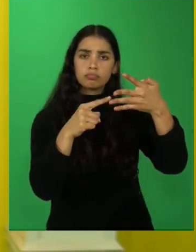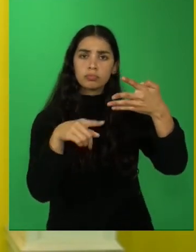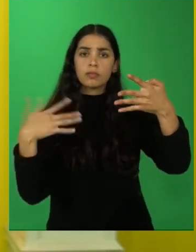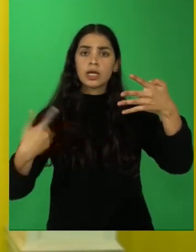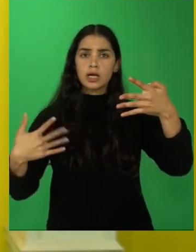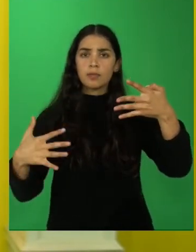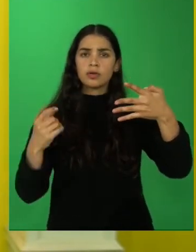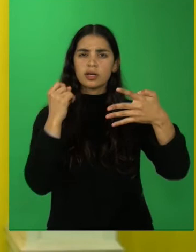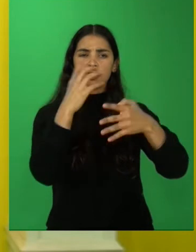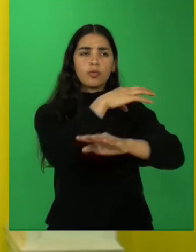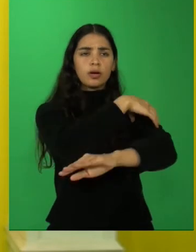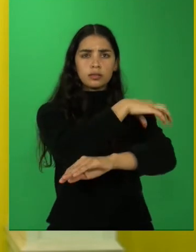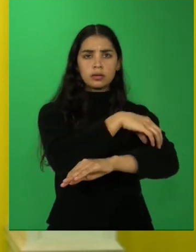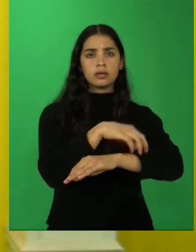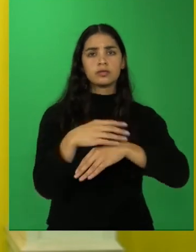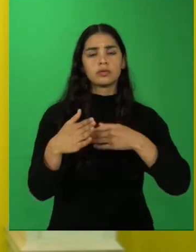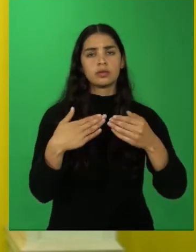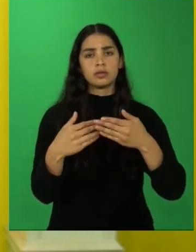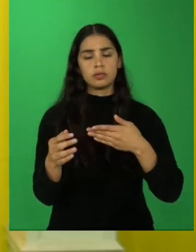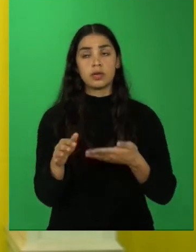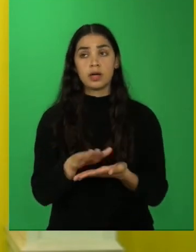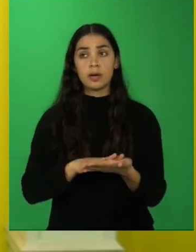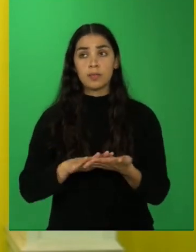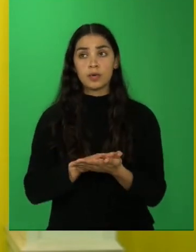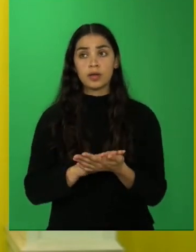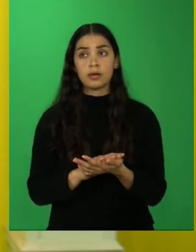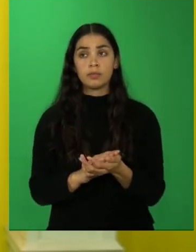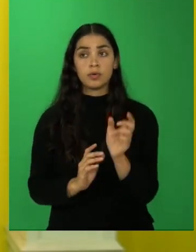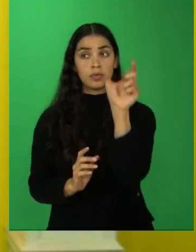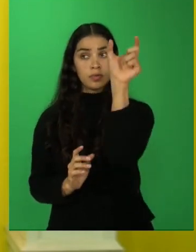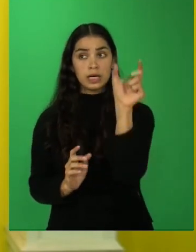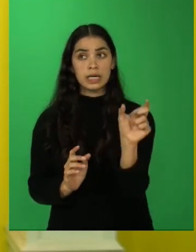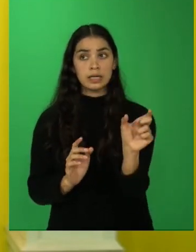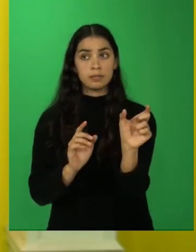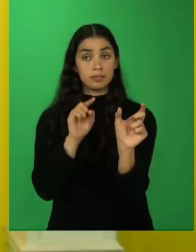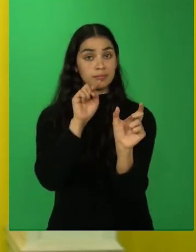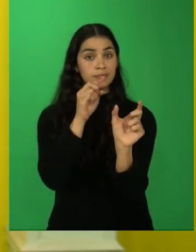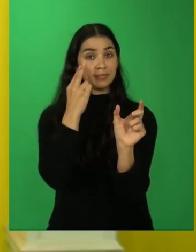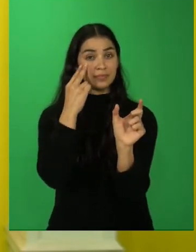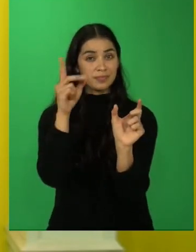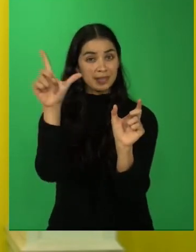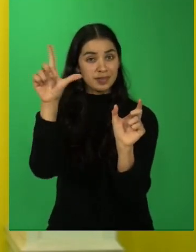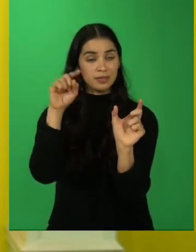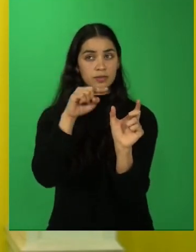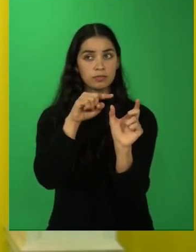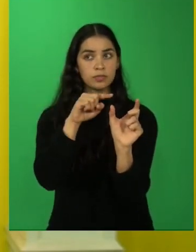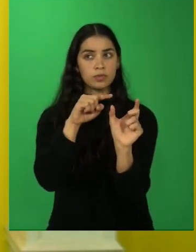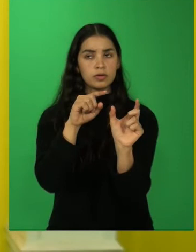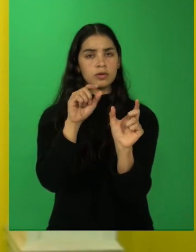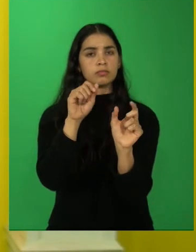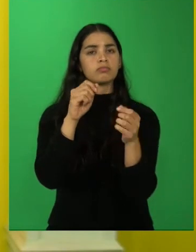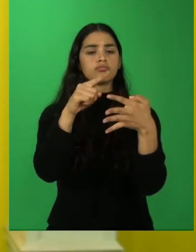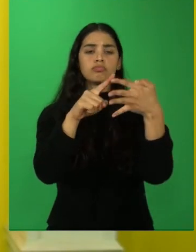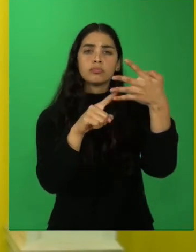zonas naturales. Por ejemplo, en esta área vamos a escribir la zona natural.